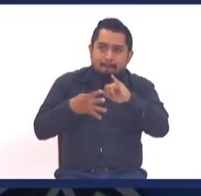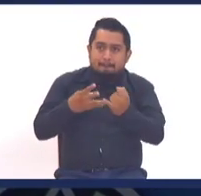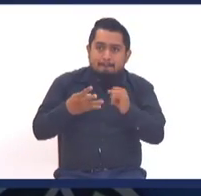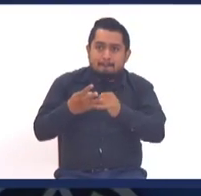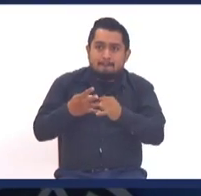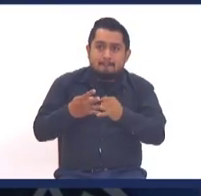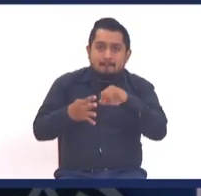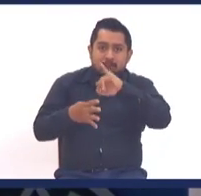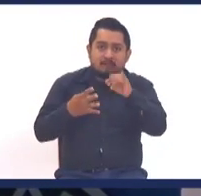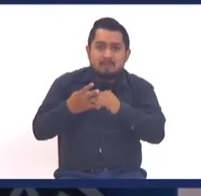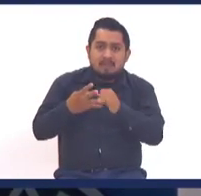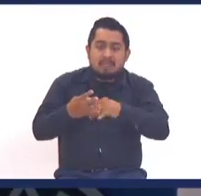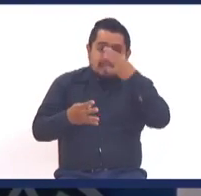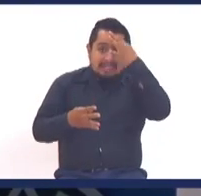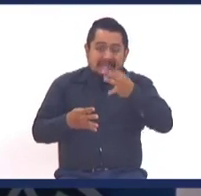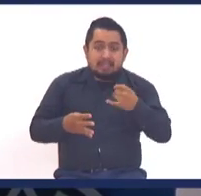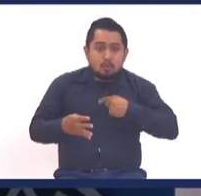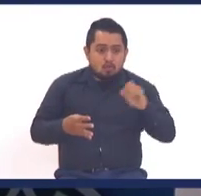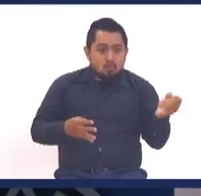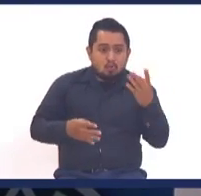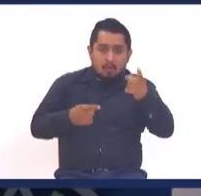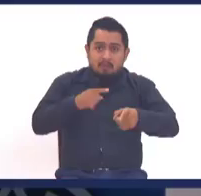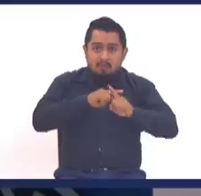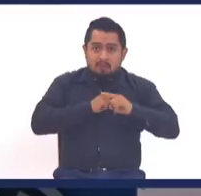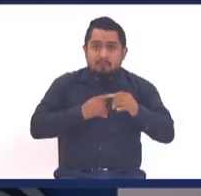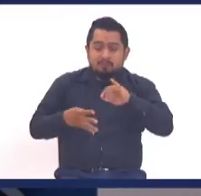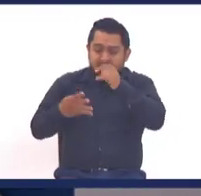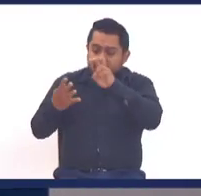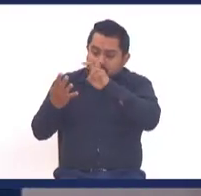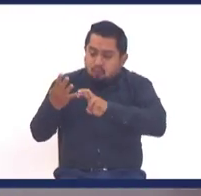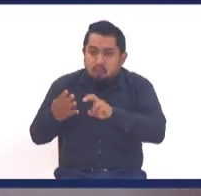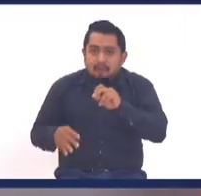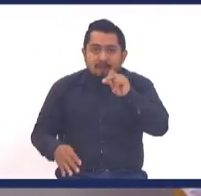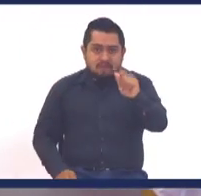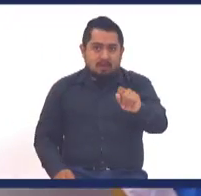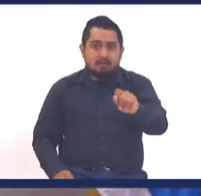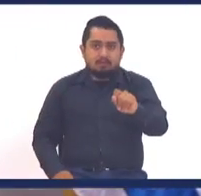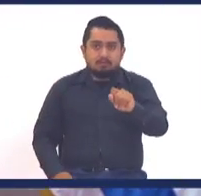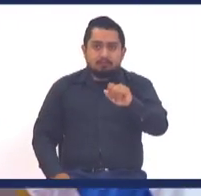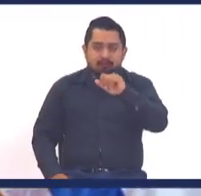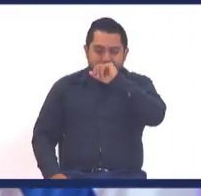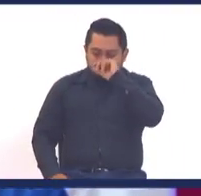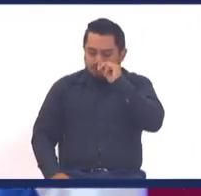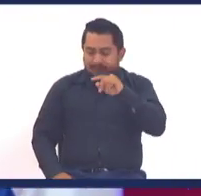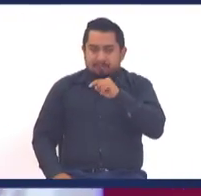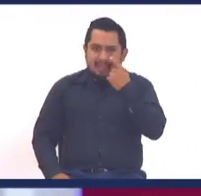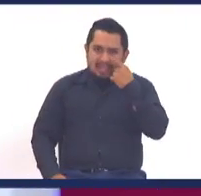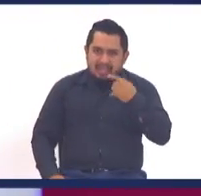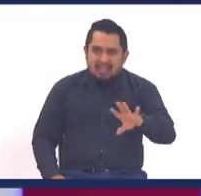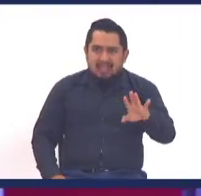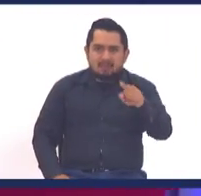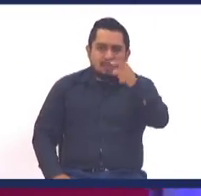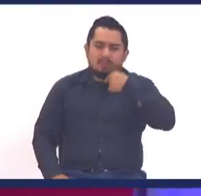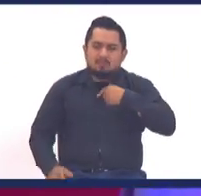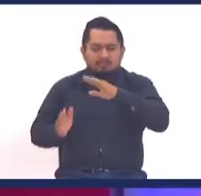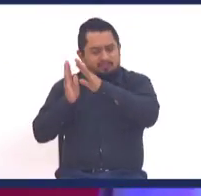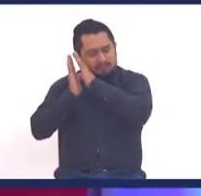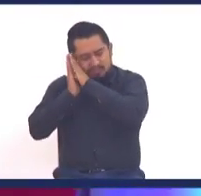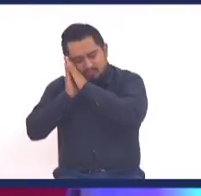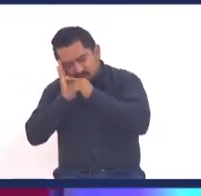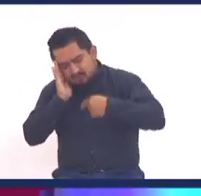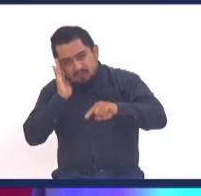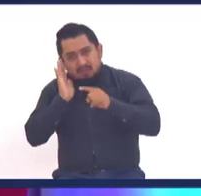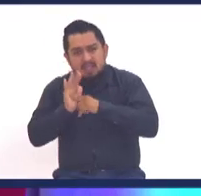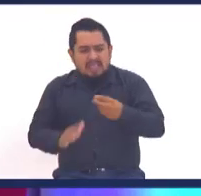lectura a los nuevos creyentes. Es fácil de digerir. Por ejemplo, cuando usted quiere dormir bien, prefiere no